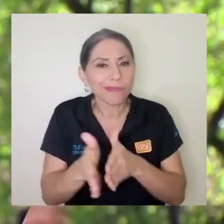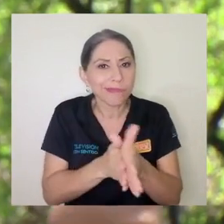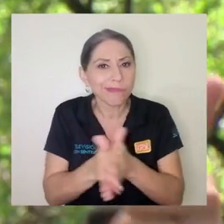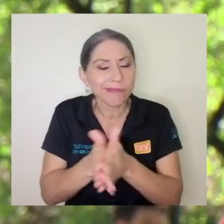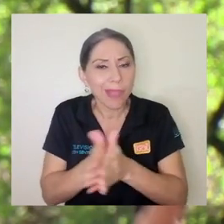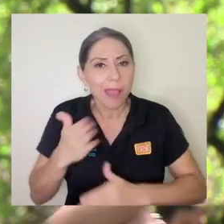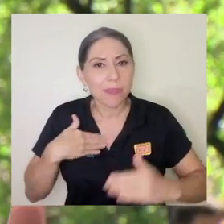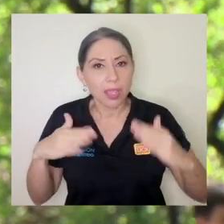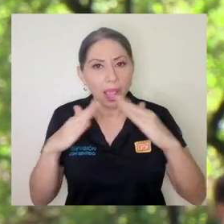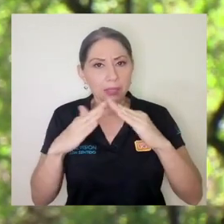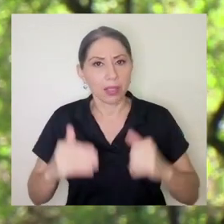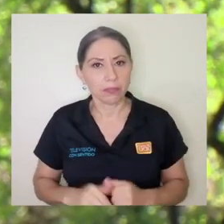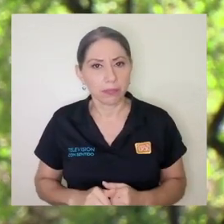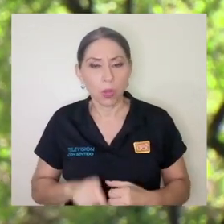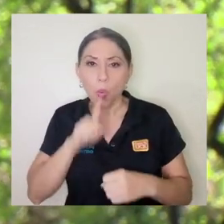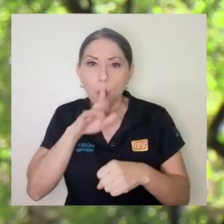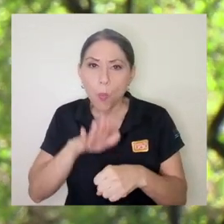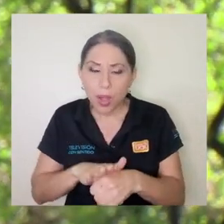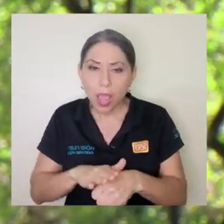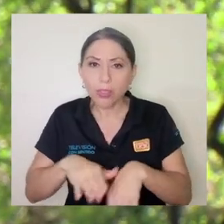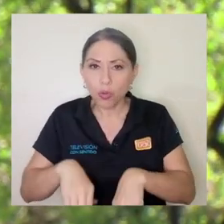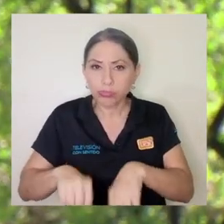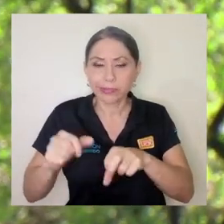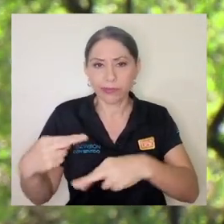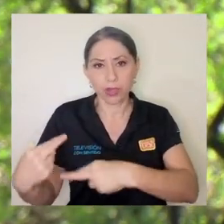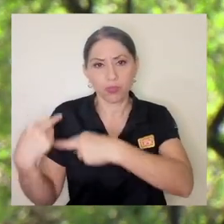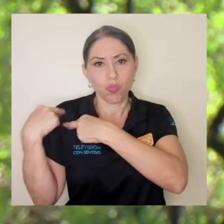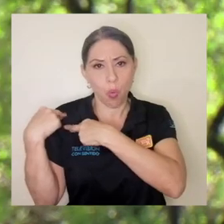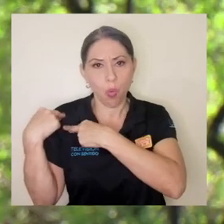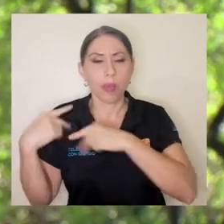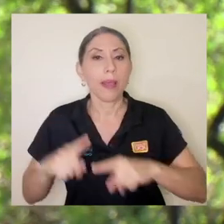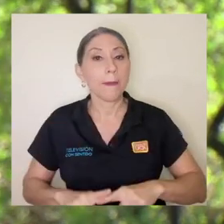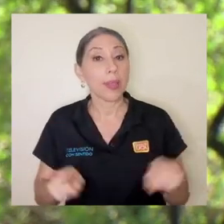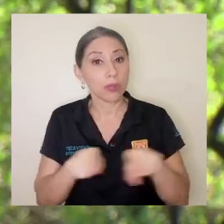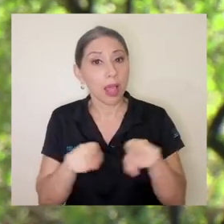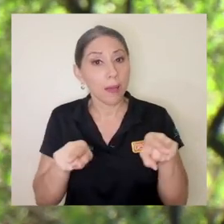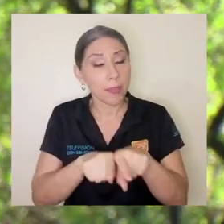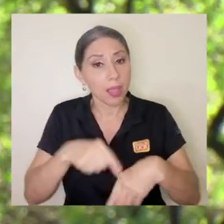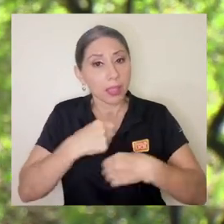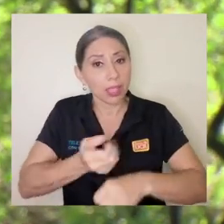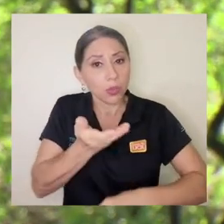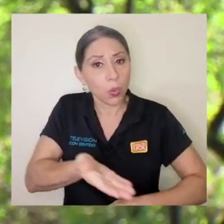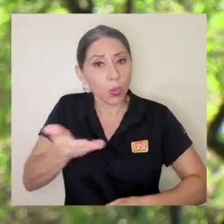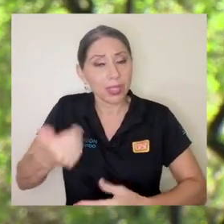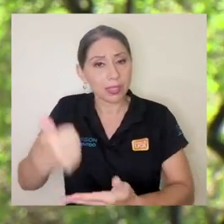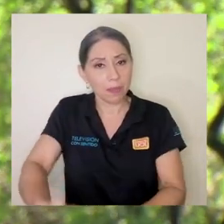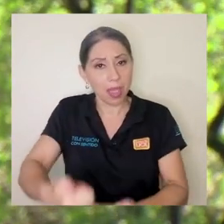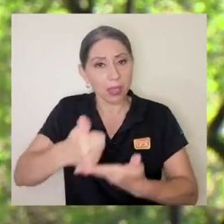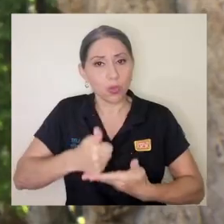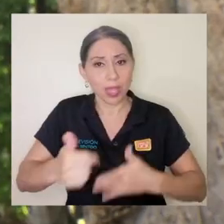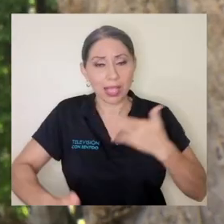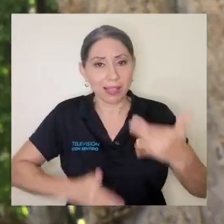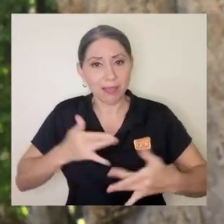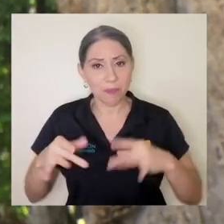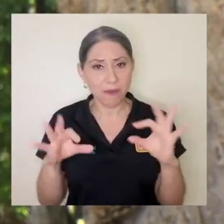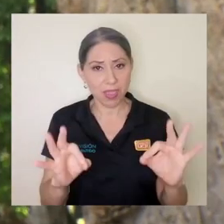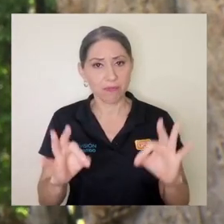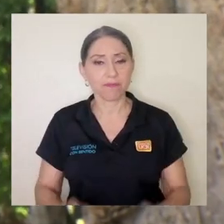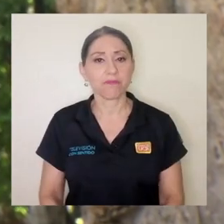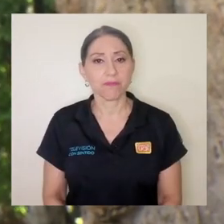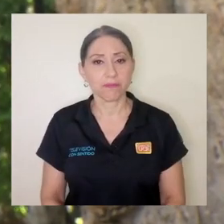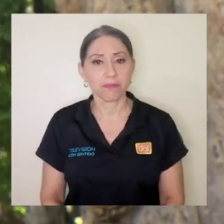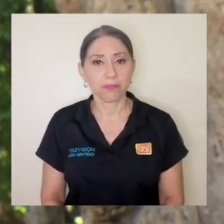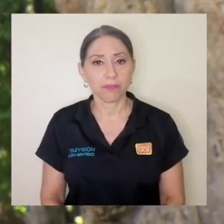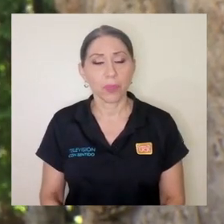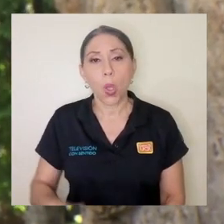cumpliendo con mis responsabilidades pero también haciendo cosas que me ayuden a sentirme bien otro